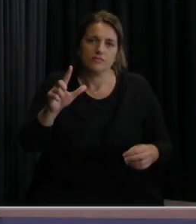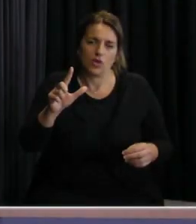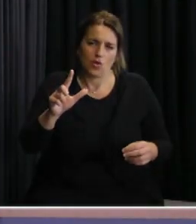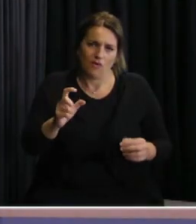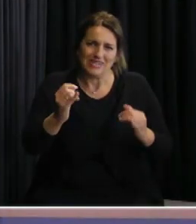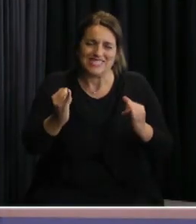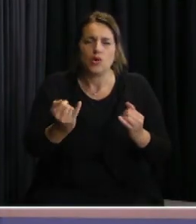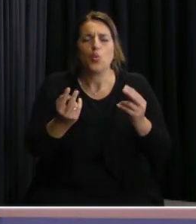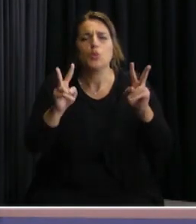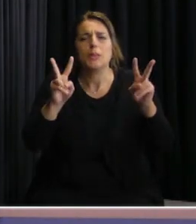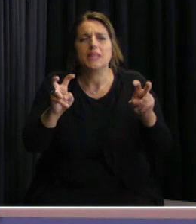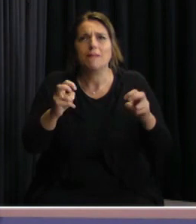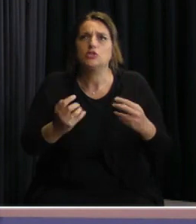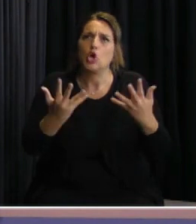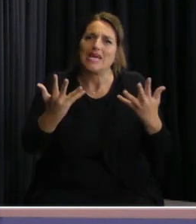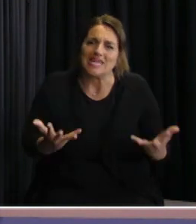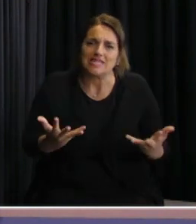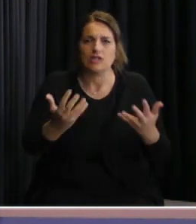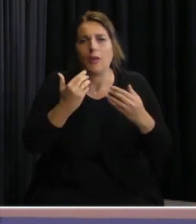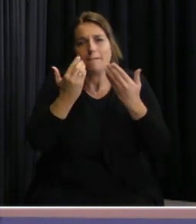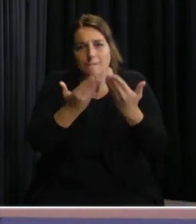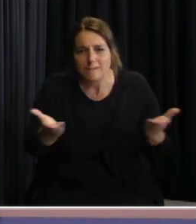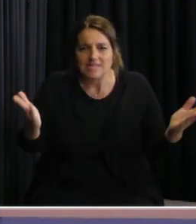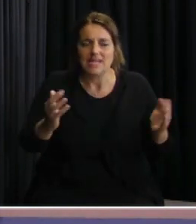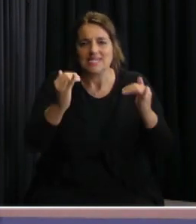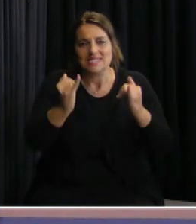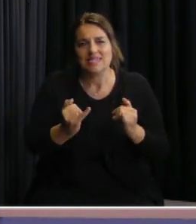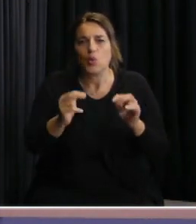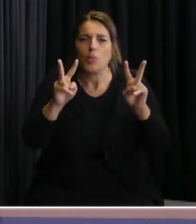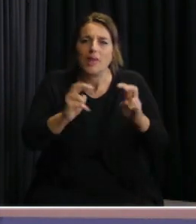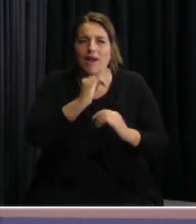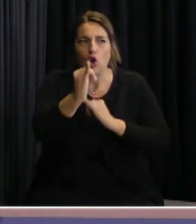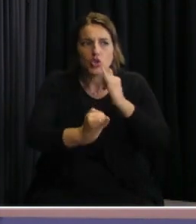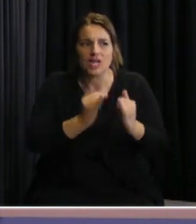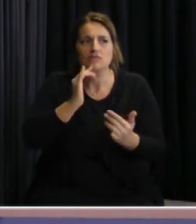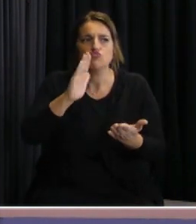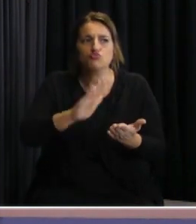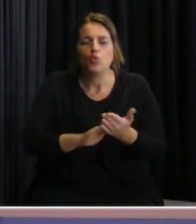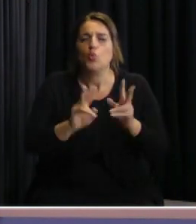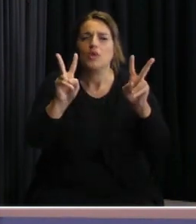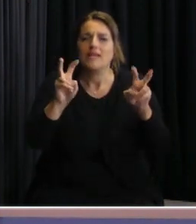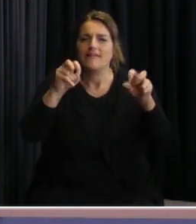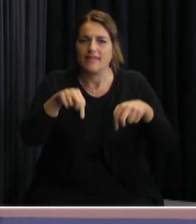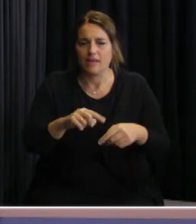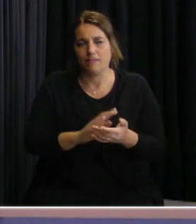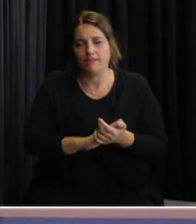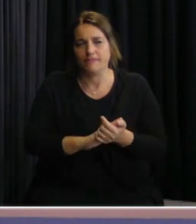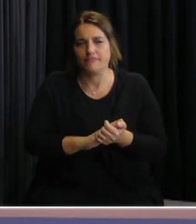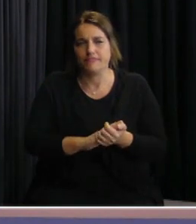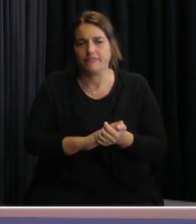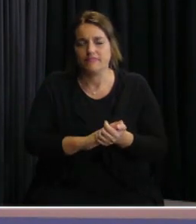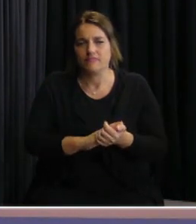Hay un tema que quisiera empezar a comentar con ustedes que tiene que ver con un abordaje